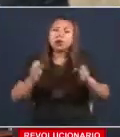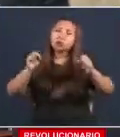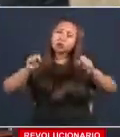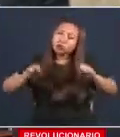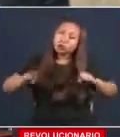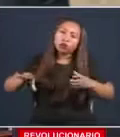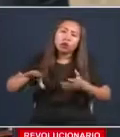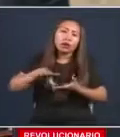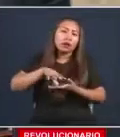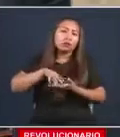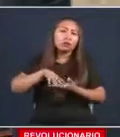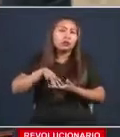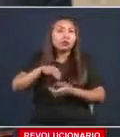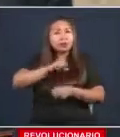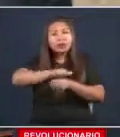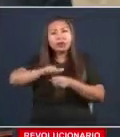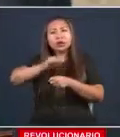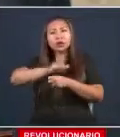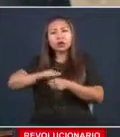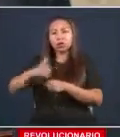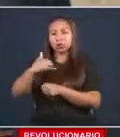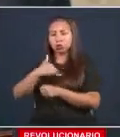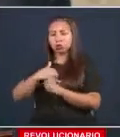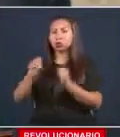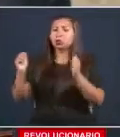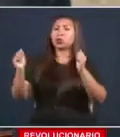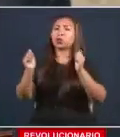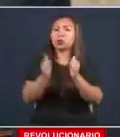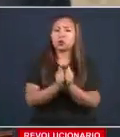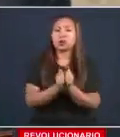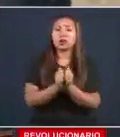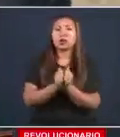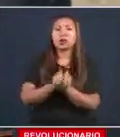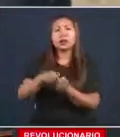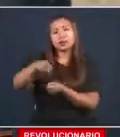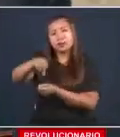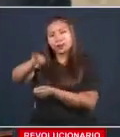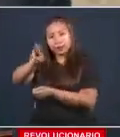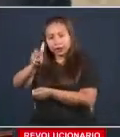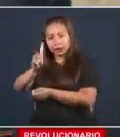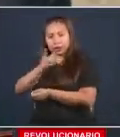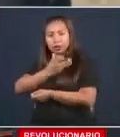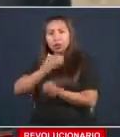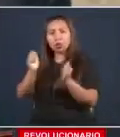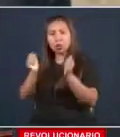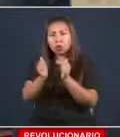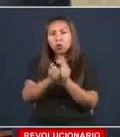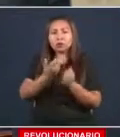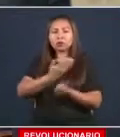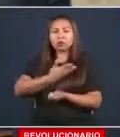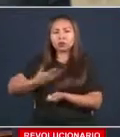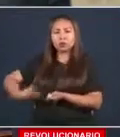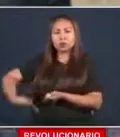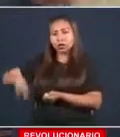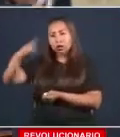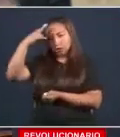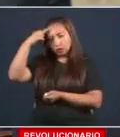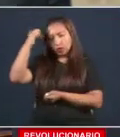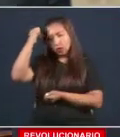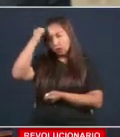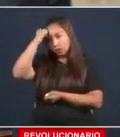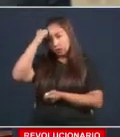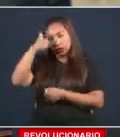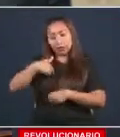conmigo. Yo estoy con el partido. Y estoy con el gobierno del presidente Cortizo. Esta asamblea ha